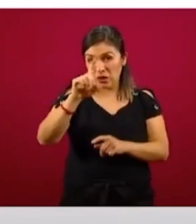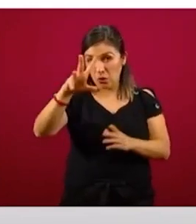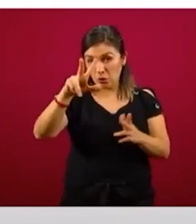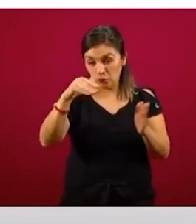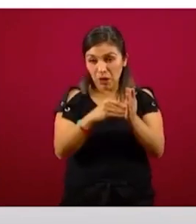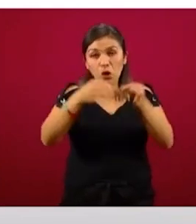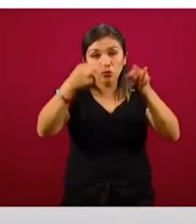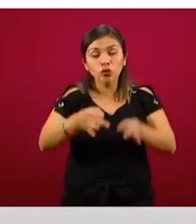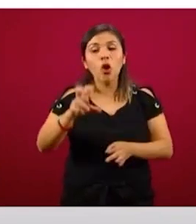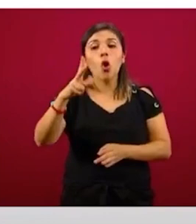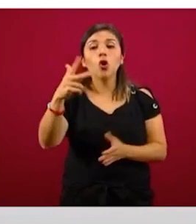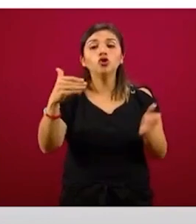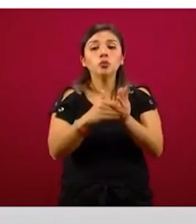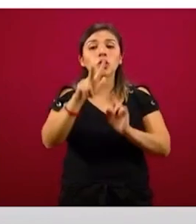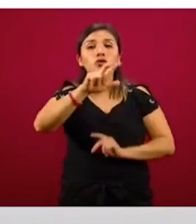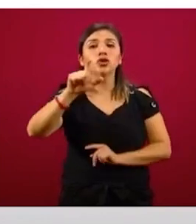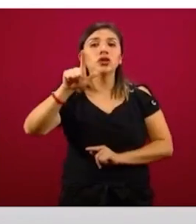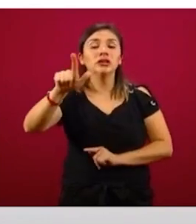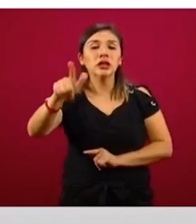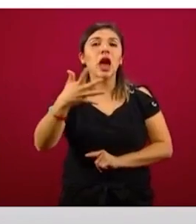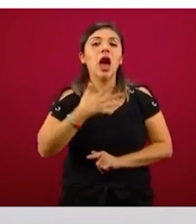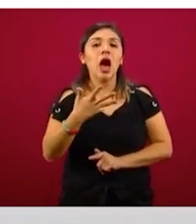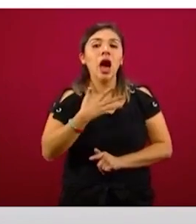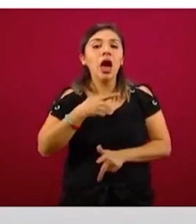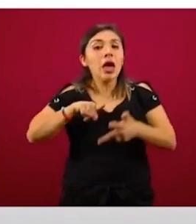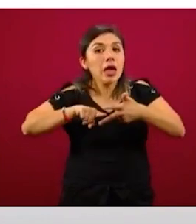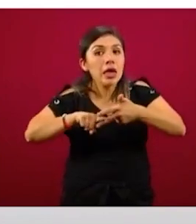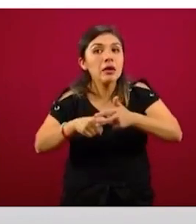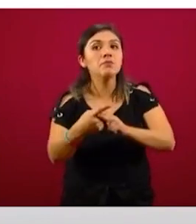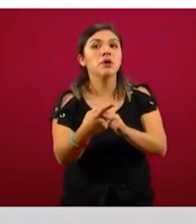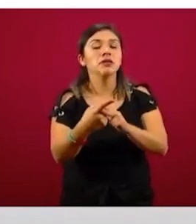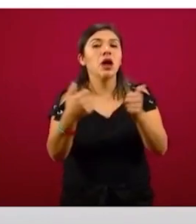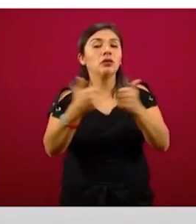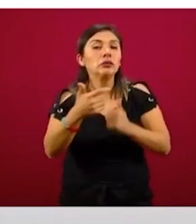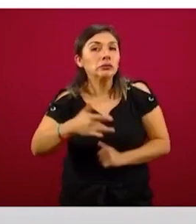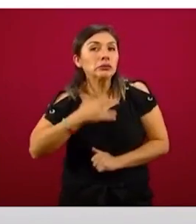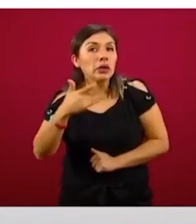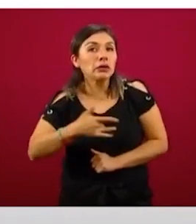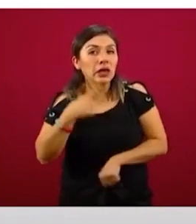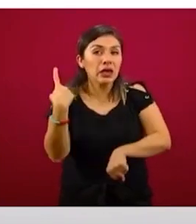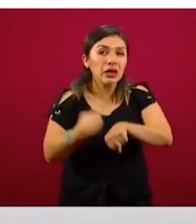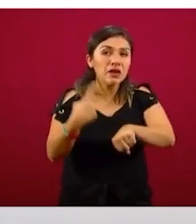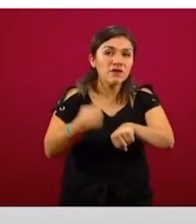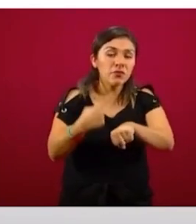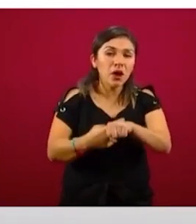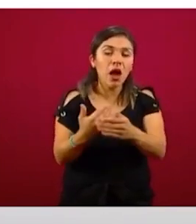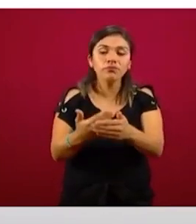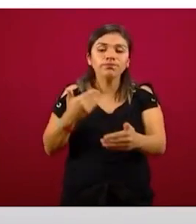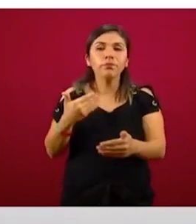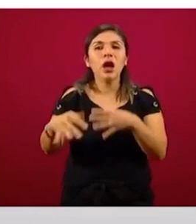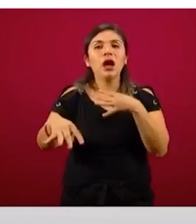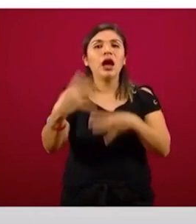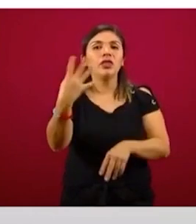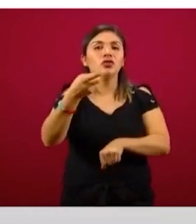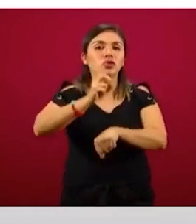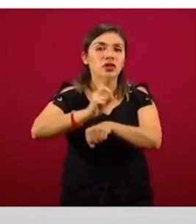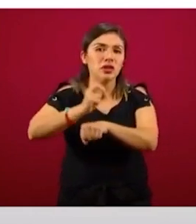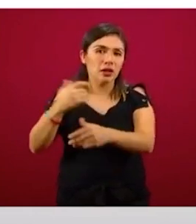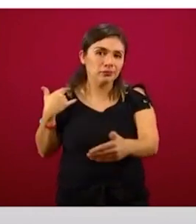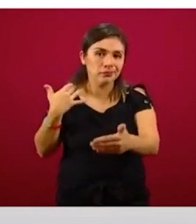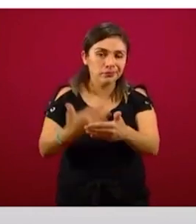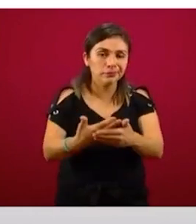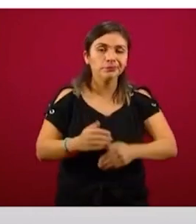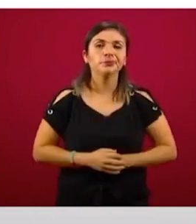817 los que iniciaron con signos y síntomas de enfermedad en los últimos 14 días.